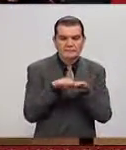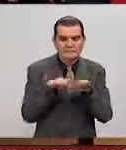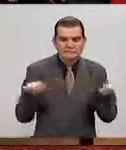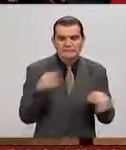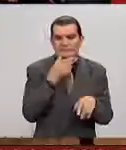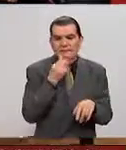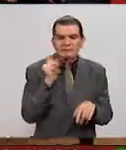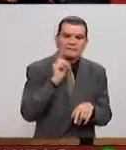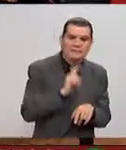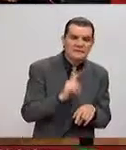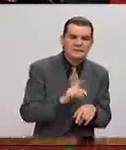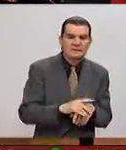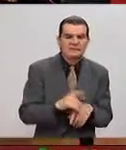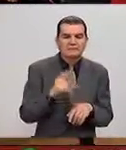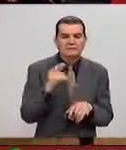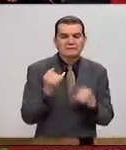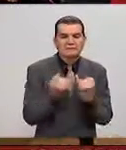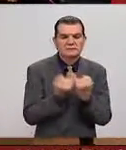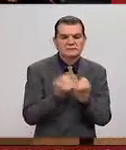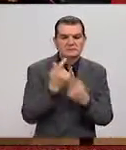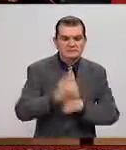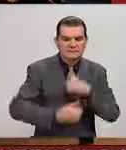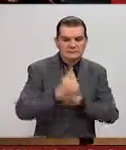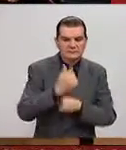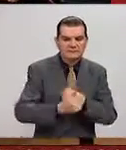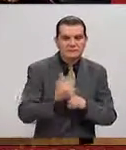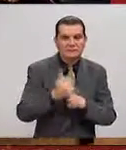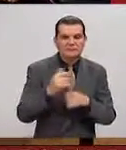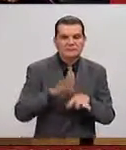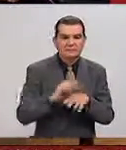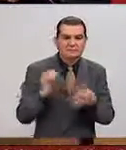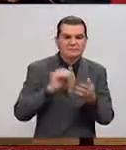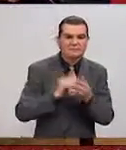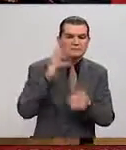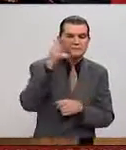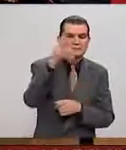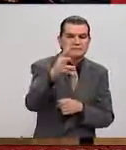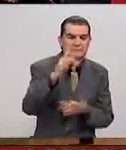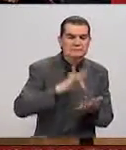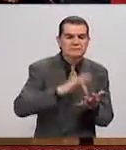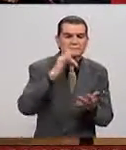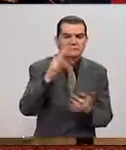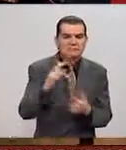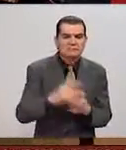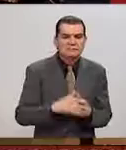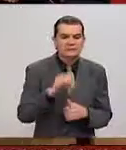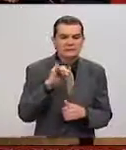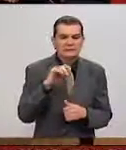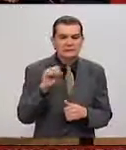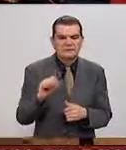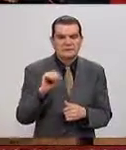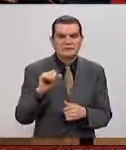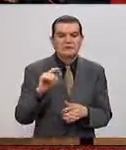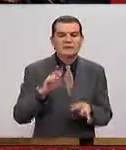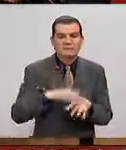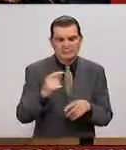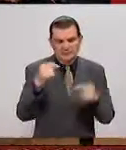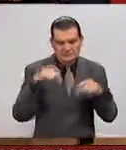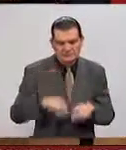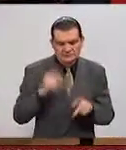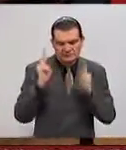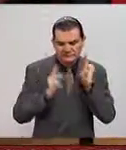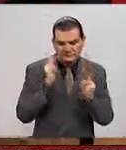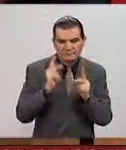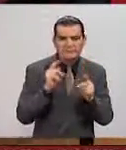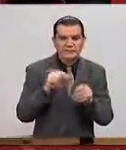hombres y mujeres. Y sobre todo, en las carreras que son prácticamente el futuro. Muchas gracias, Inés Álvarez y Casa, por estar aquí. gracias,